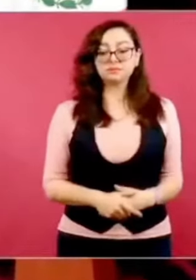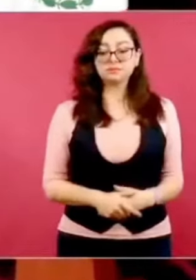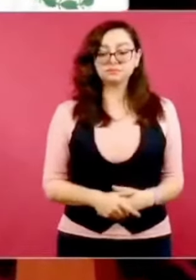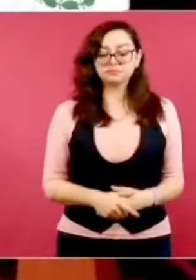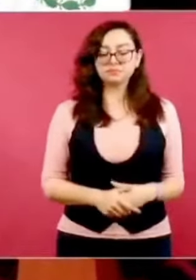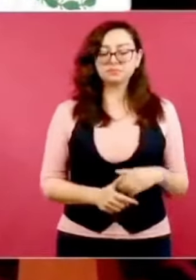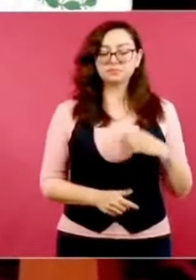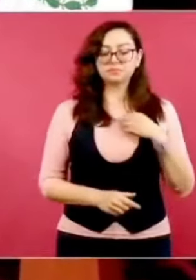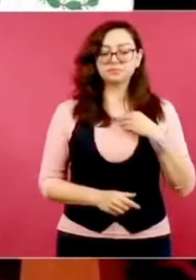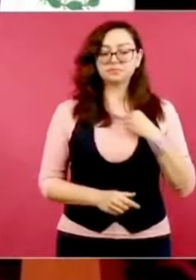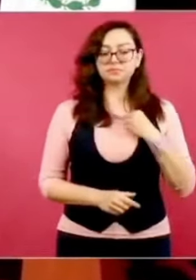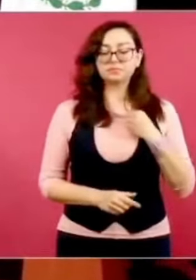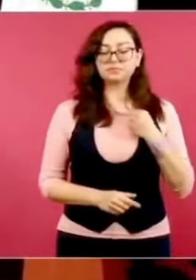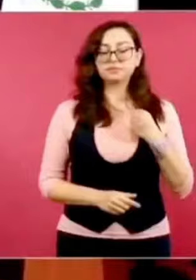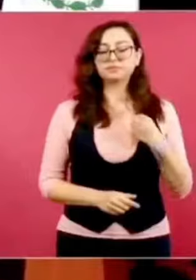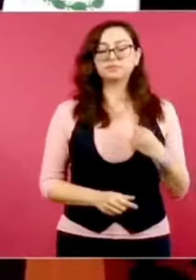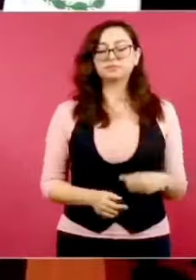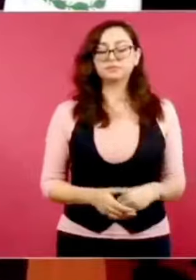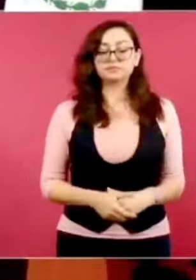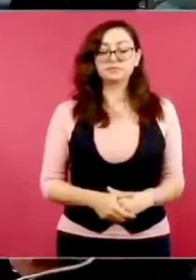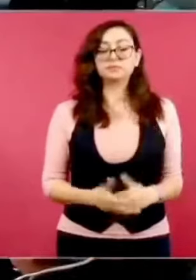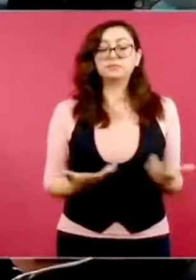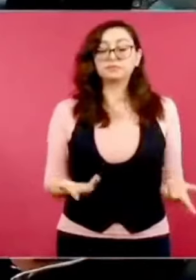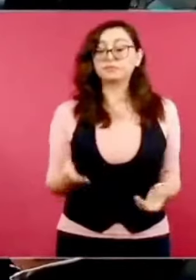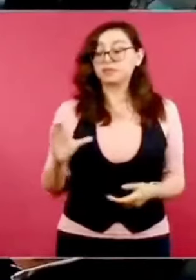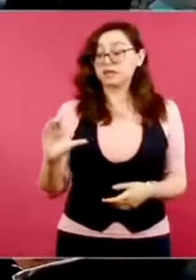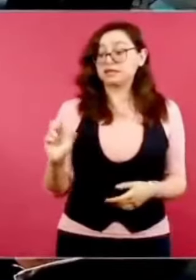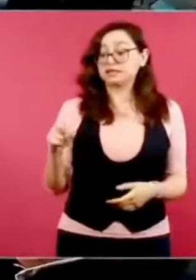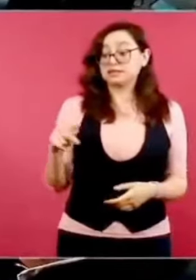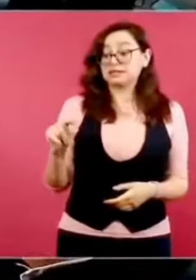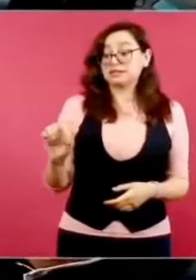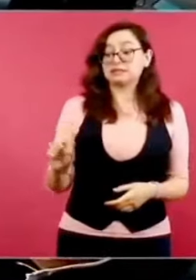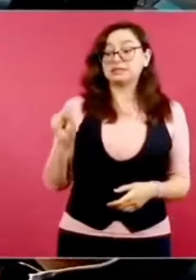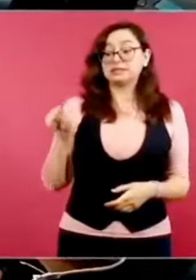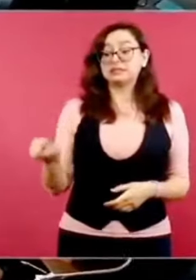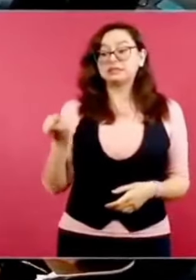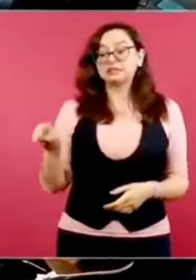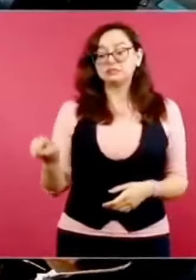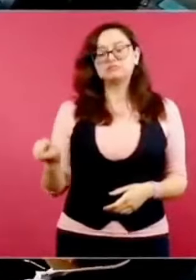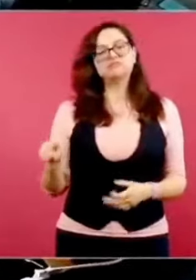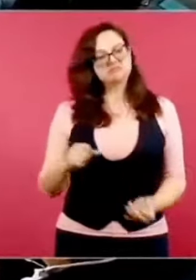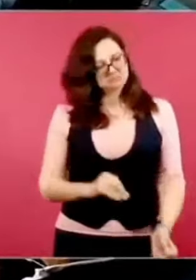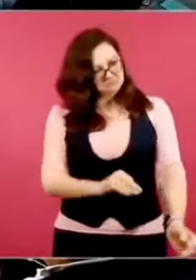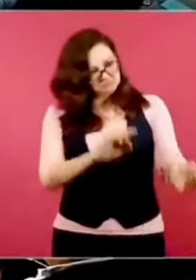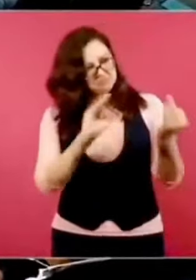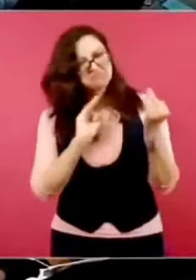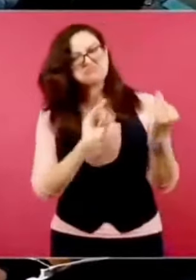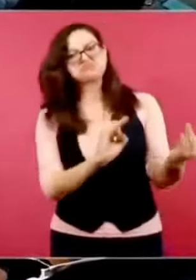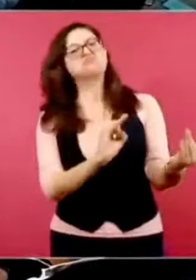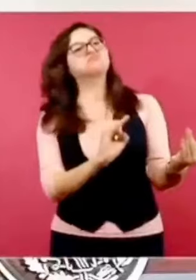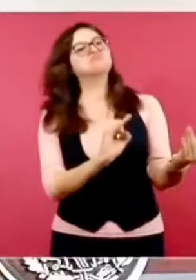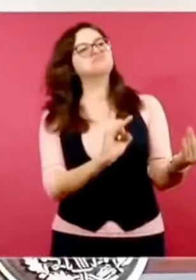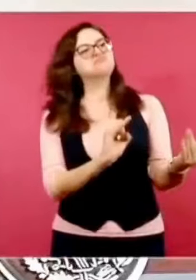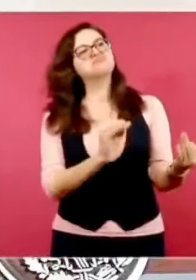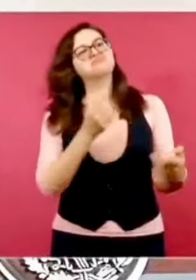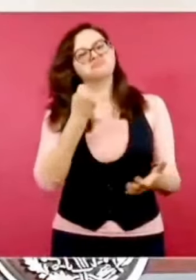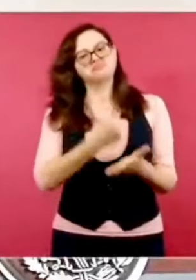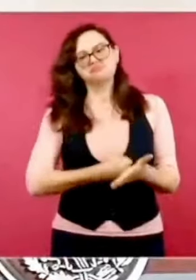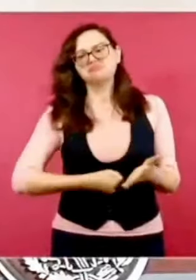Entonces, la CENTE los enfrentó,